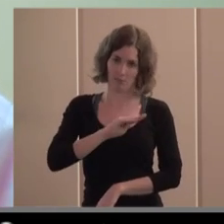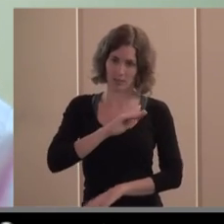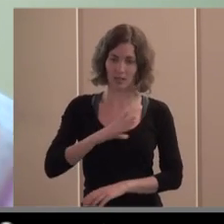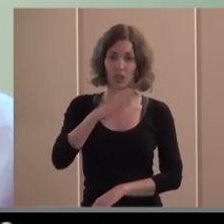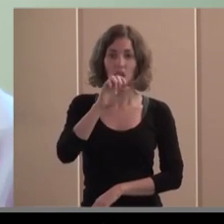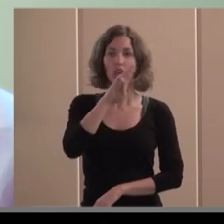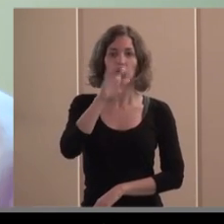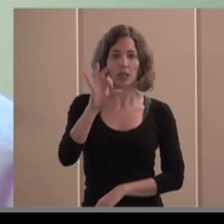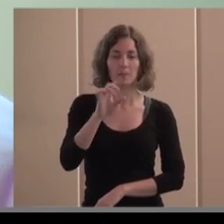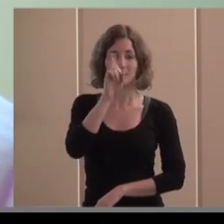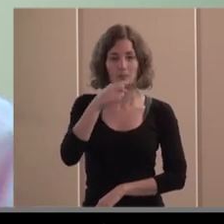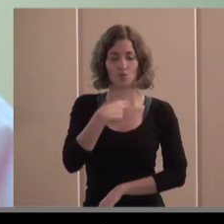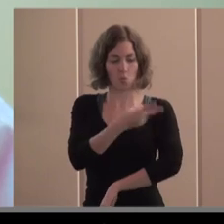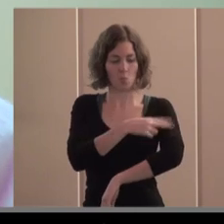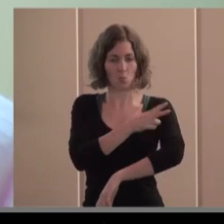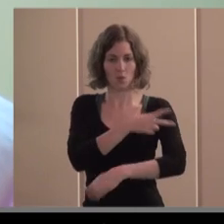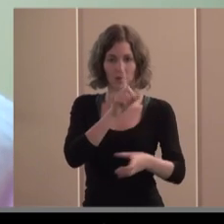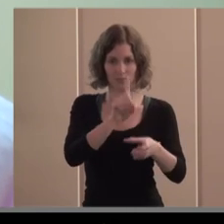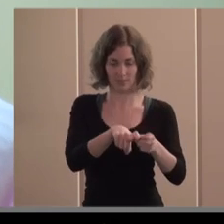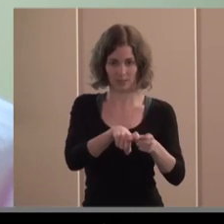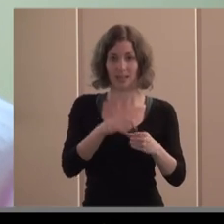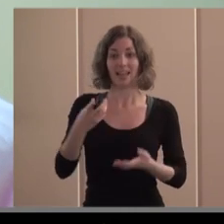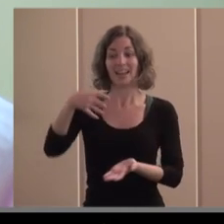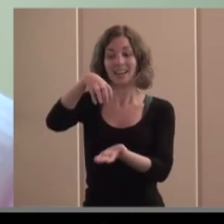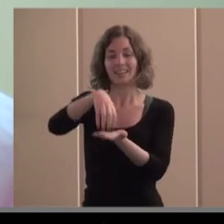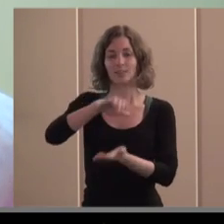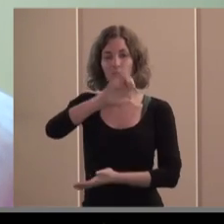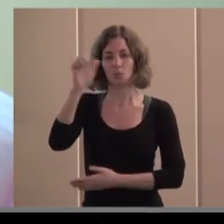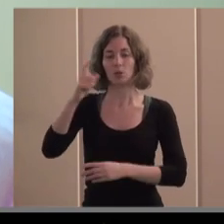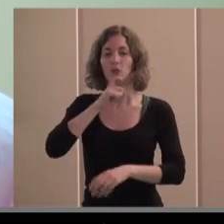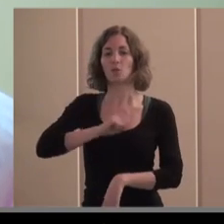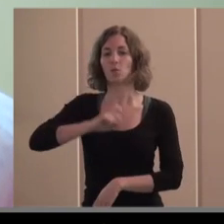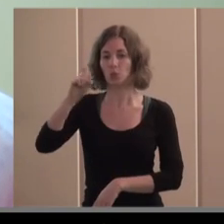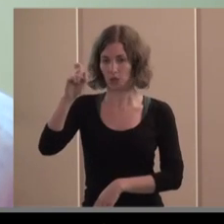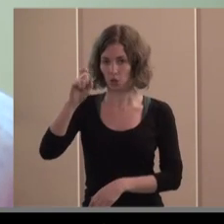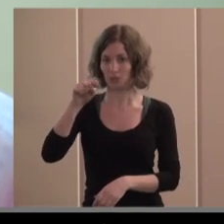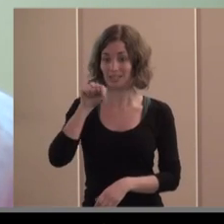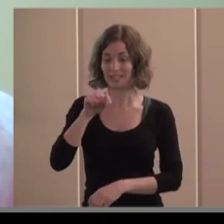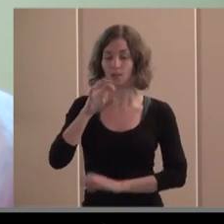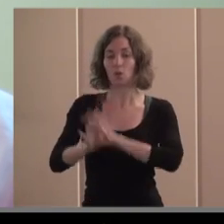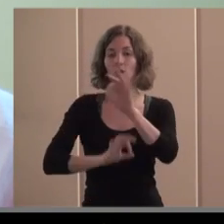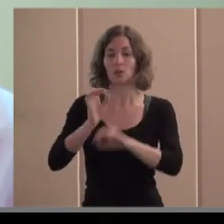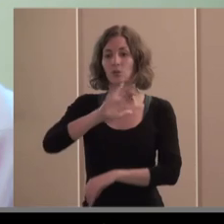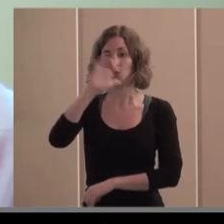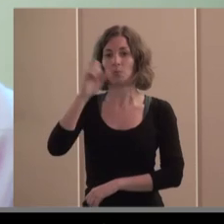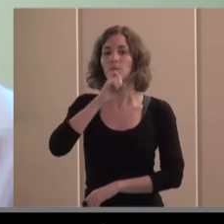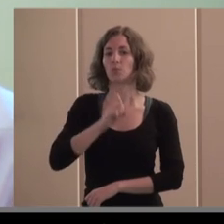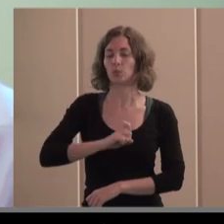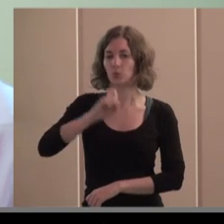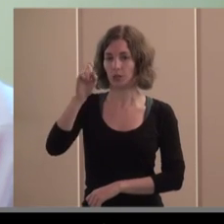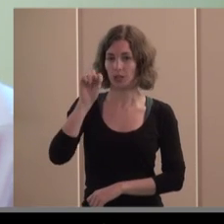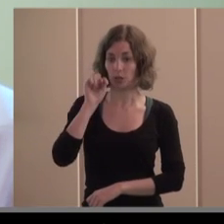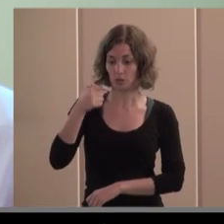vocal de la Junta Directiva como hemos comentado antes del Centro Europeo de Fundaciones que es la organización europea de las fundaciones donde